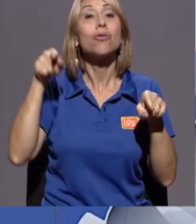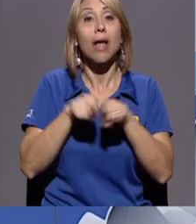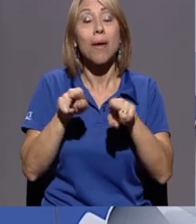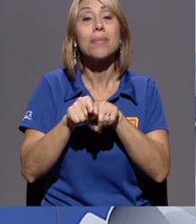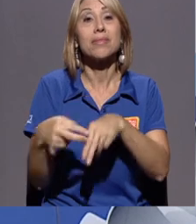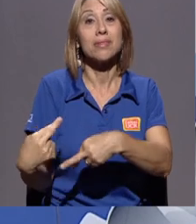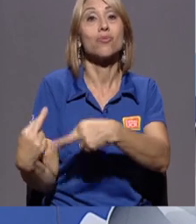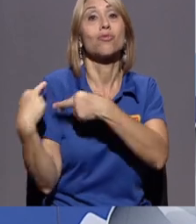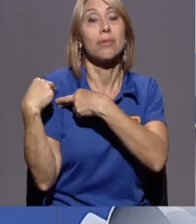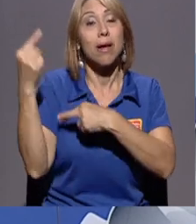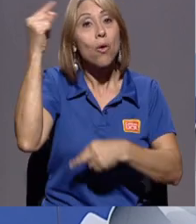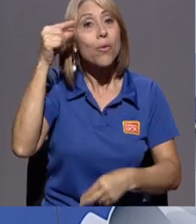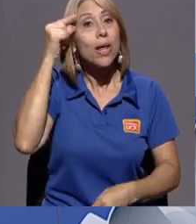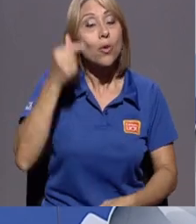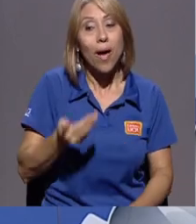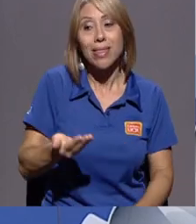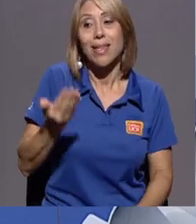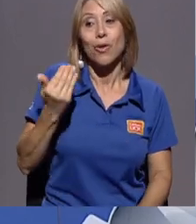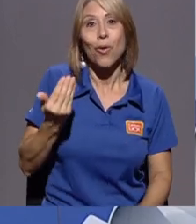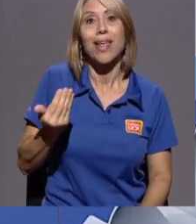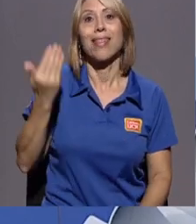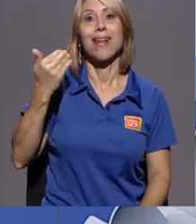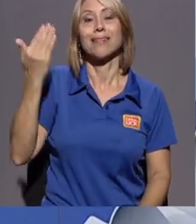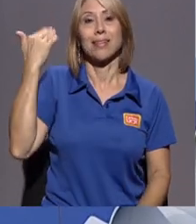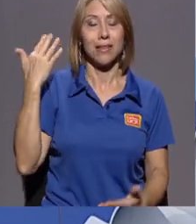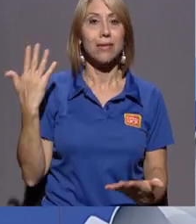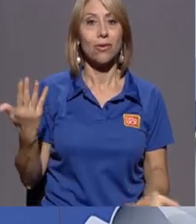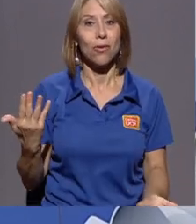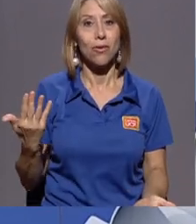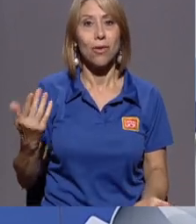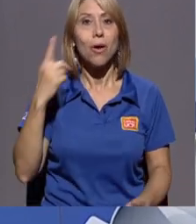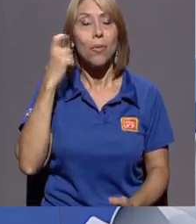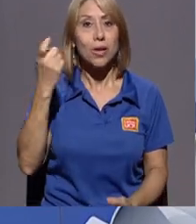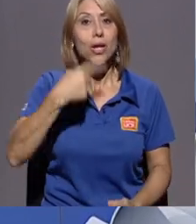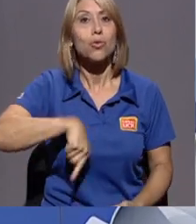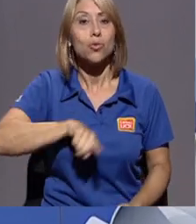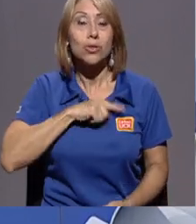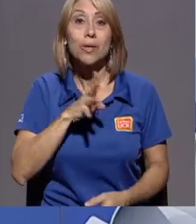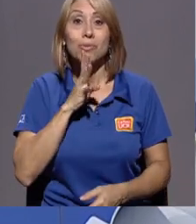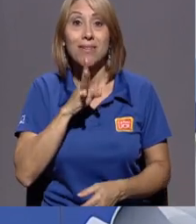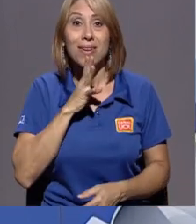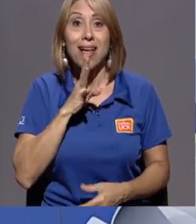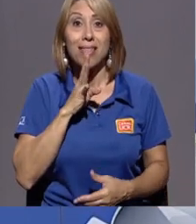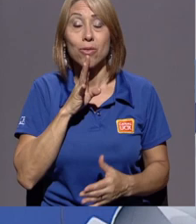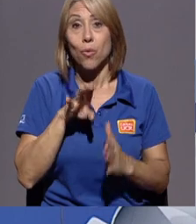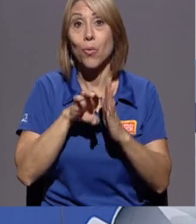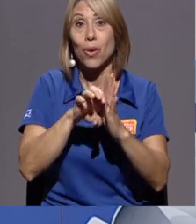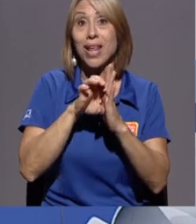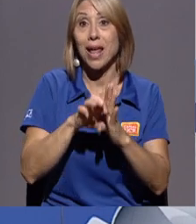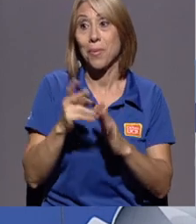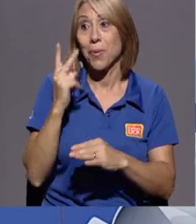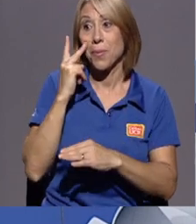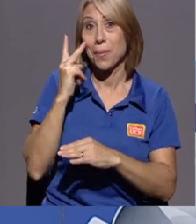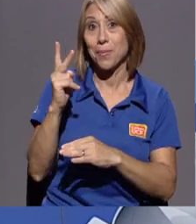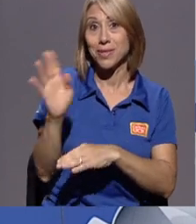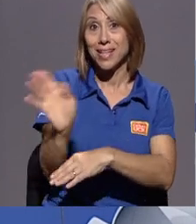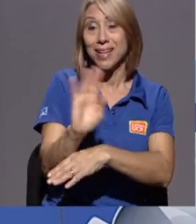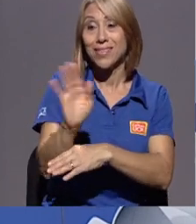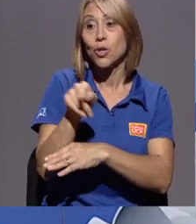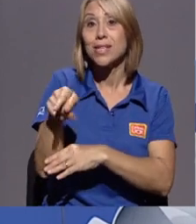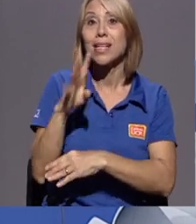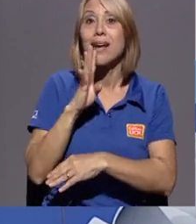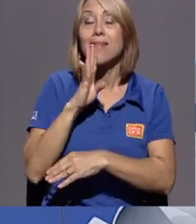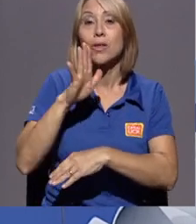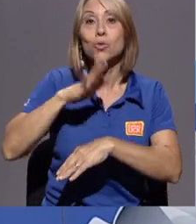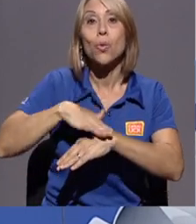responsable del gobierno anterior y el gobierno tras anterior. Porque estamos hablando, por ejemplo, estos que hablaron en televisión están hablando de 40